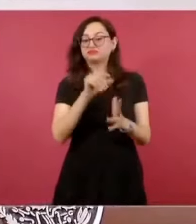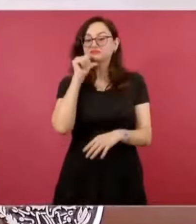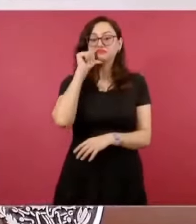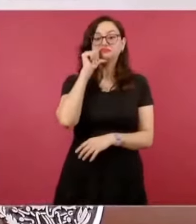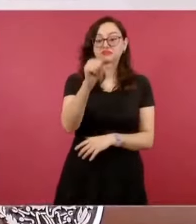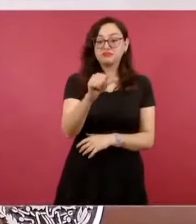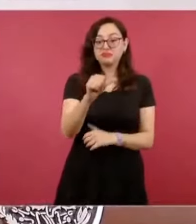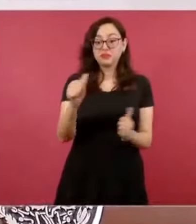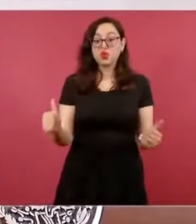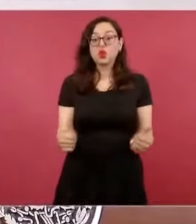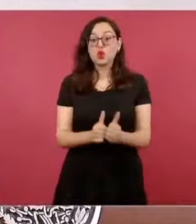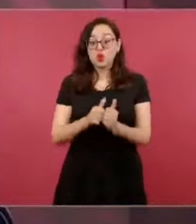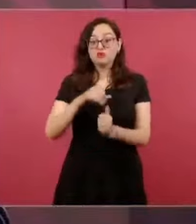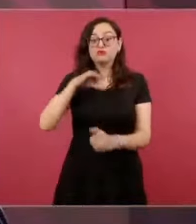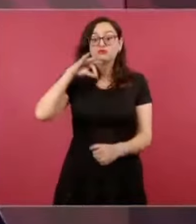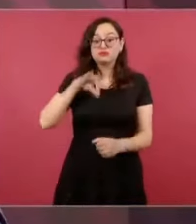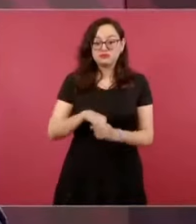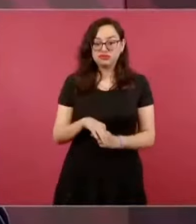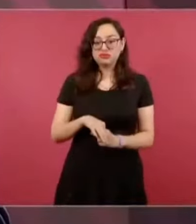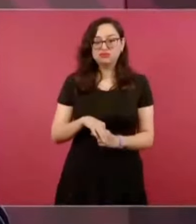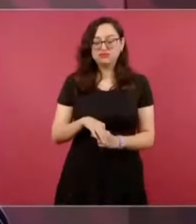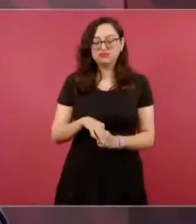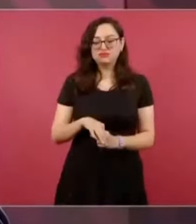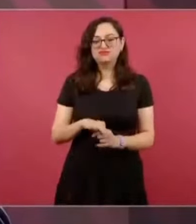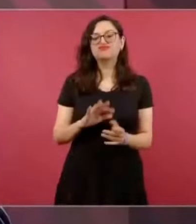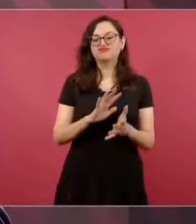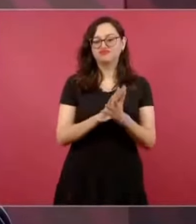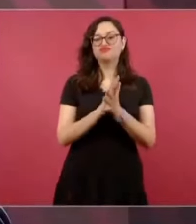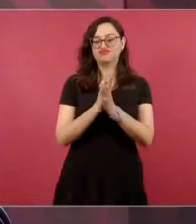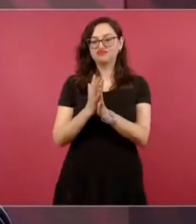iniciar la transformación.